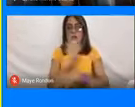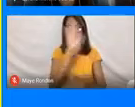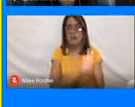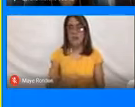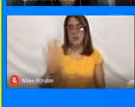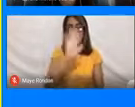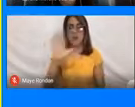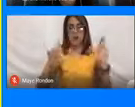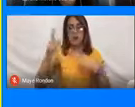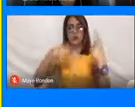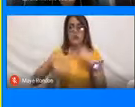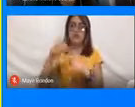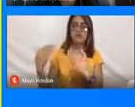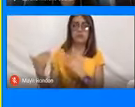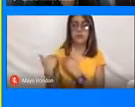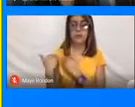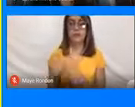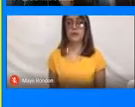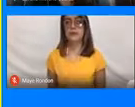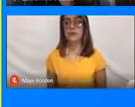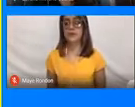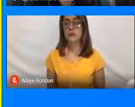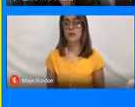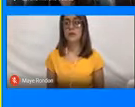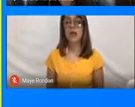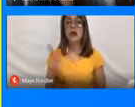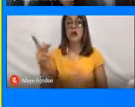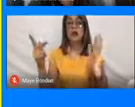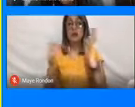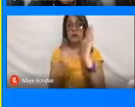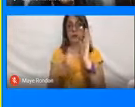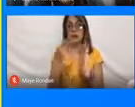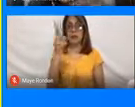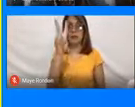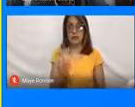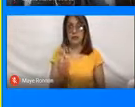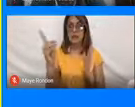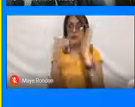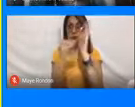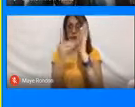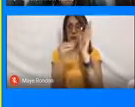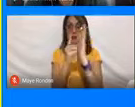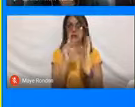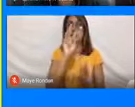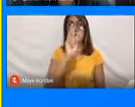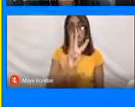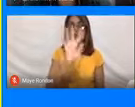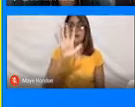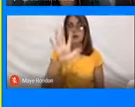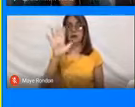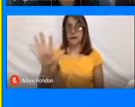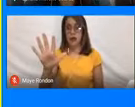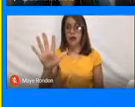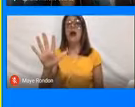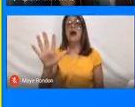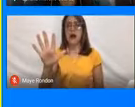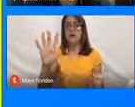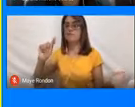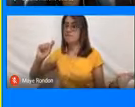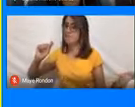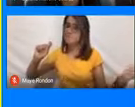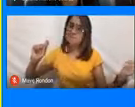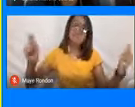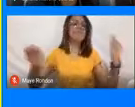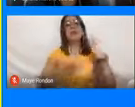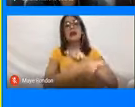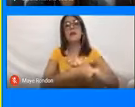seguridad turística. Y en el 2017, con el decreto 355, se hace una modificación